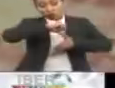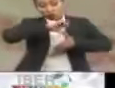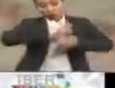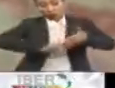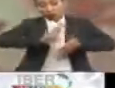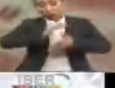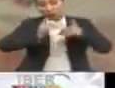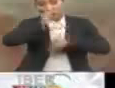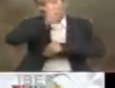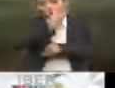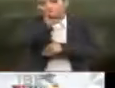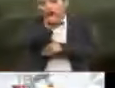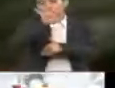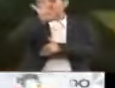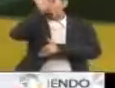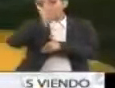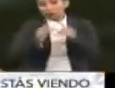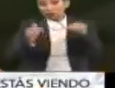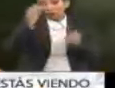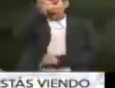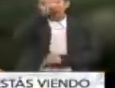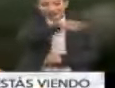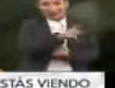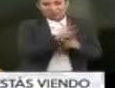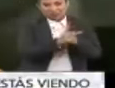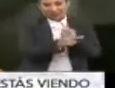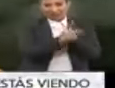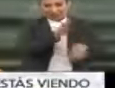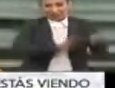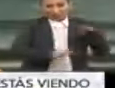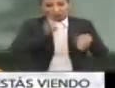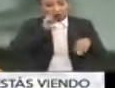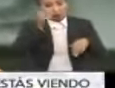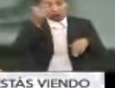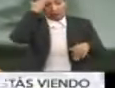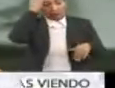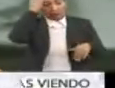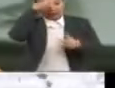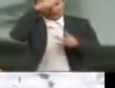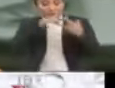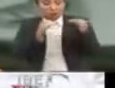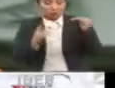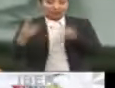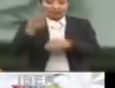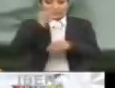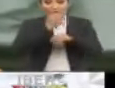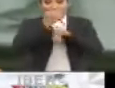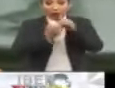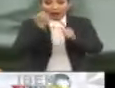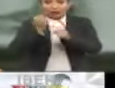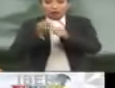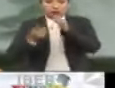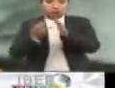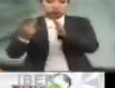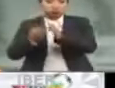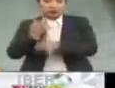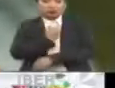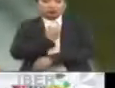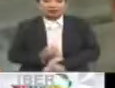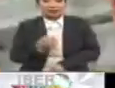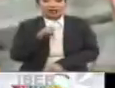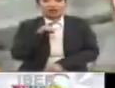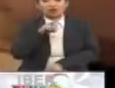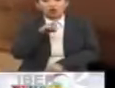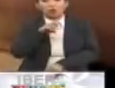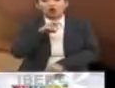Con un ascenso del 4.5%, la nación andina se mantiene como líder de la región por quinto año consecutivo. El presidente Evo